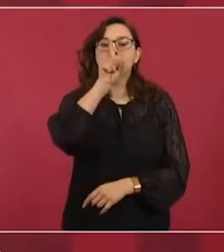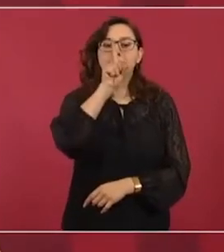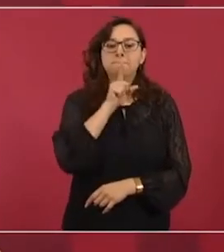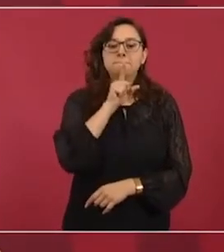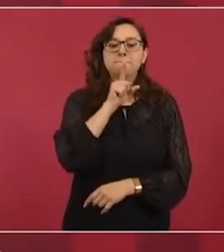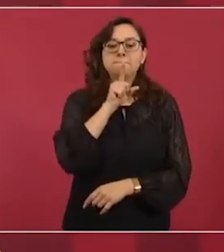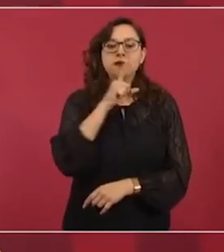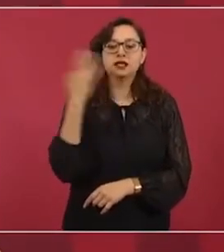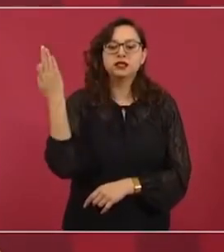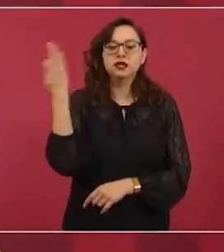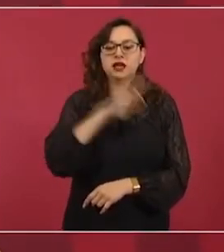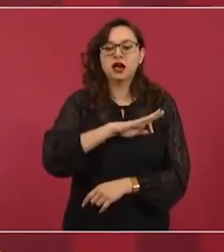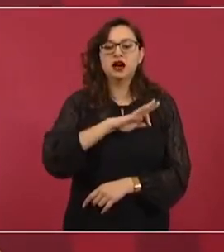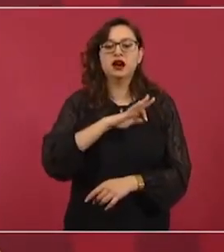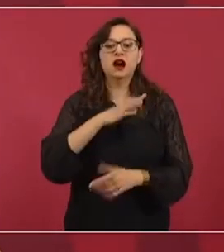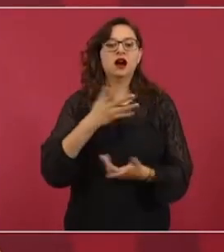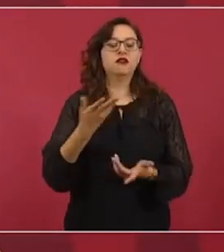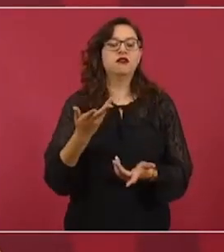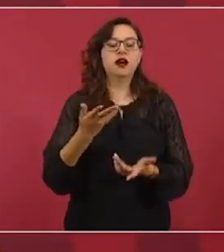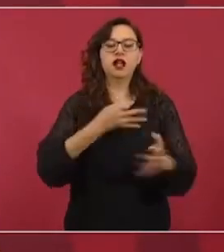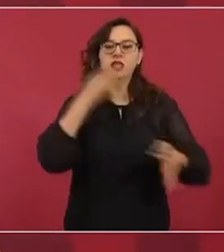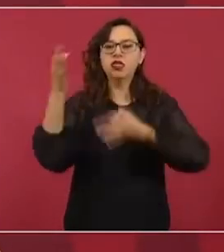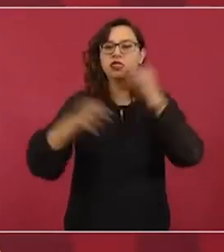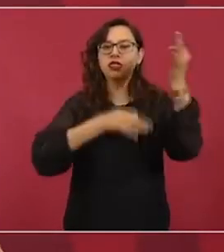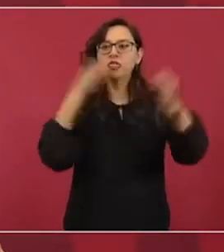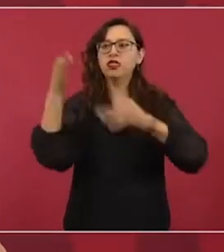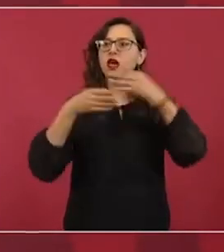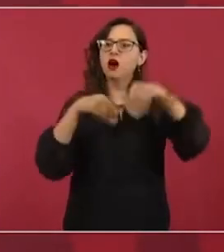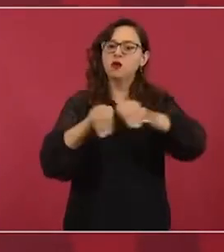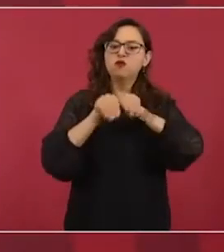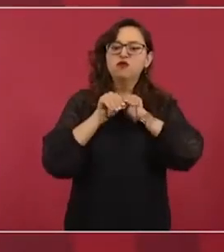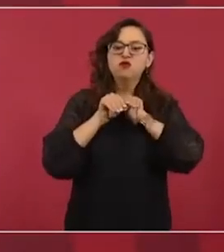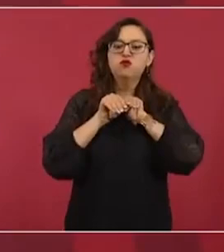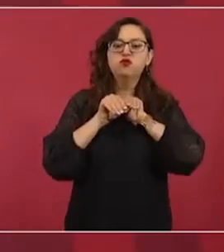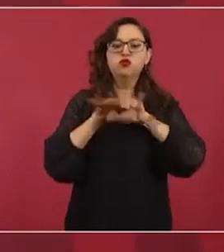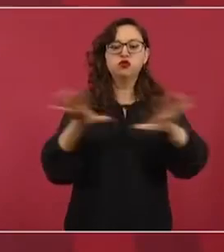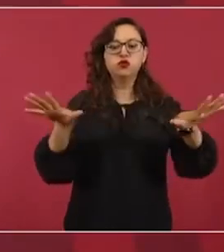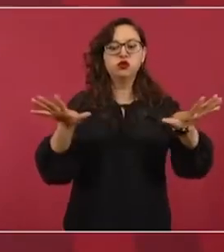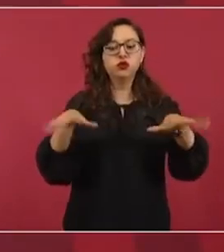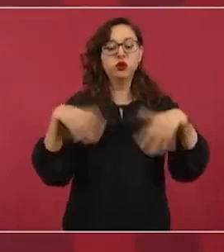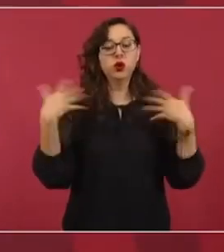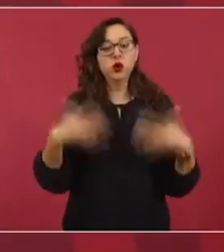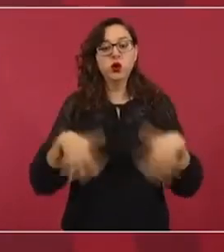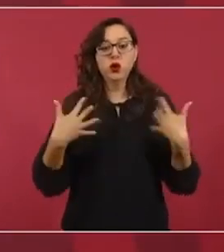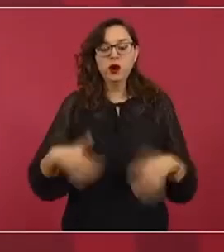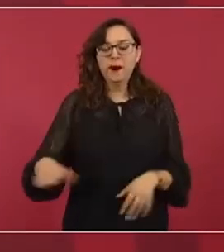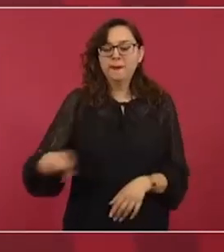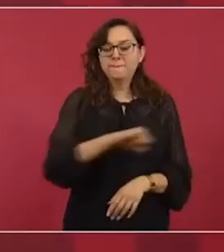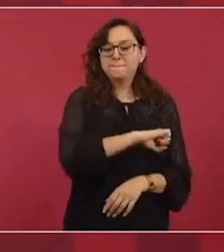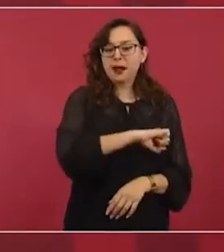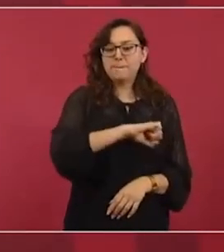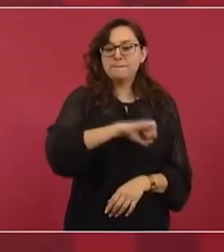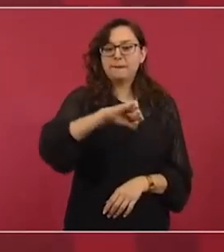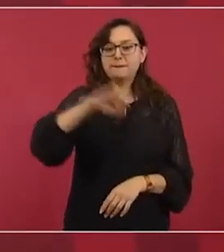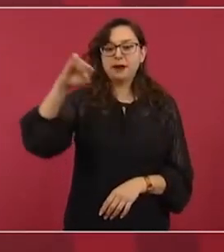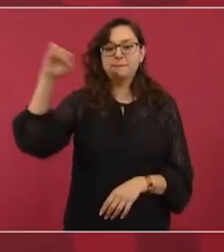noticia falsa, y logran colocarla en trending topic